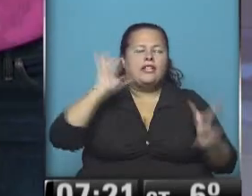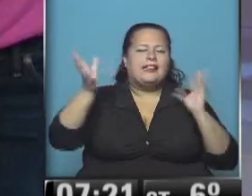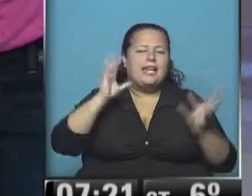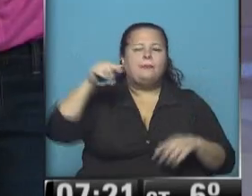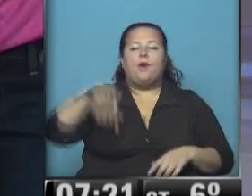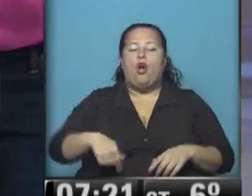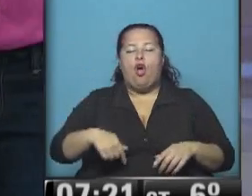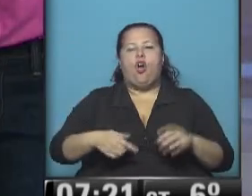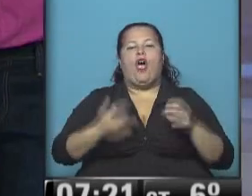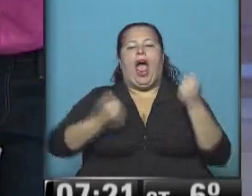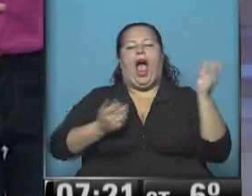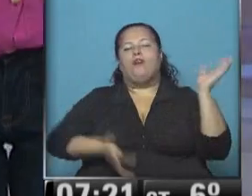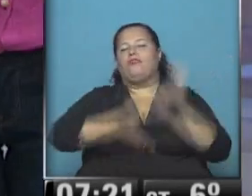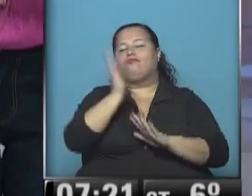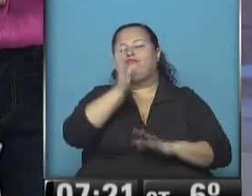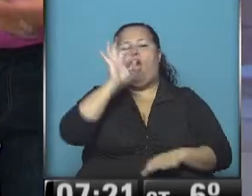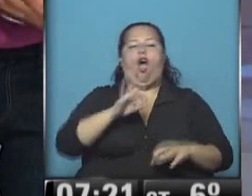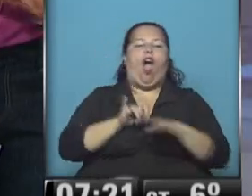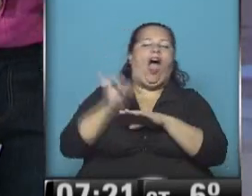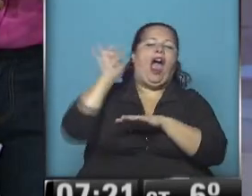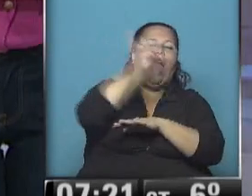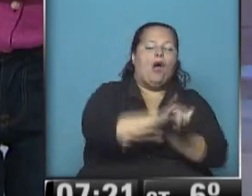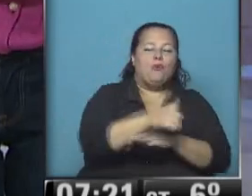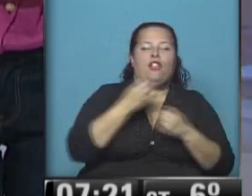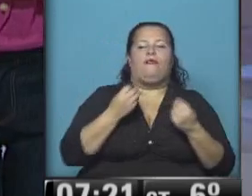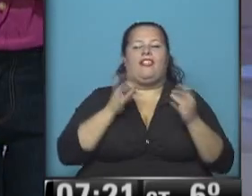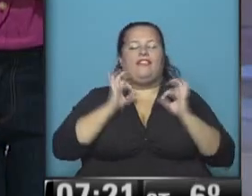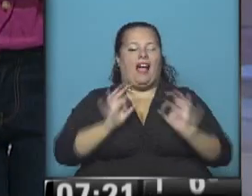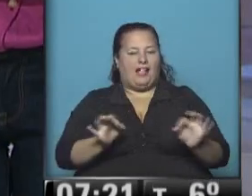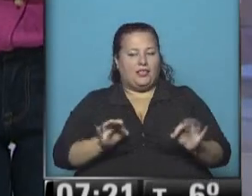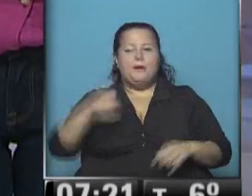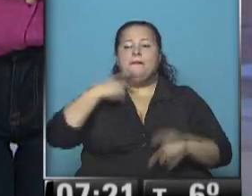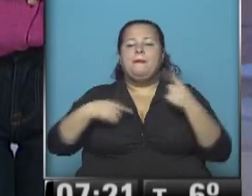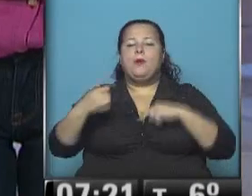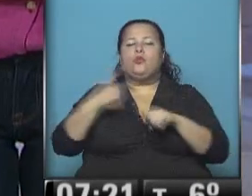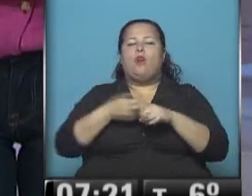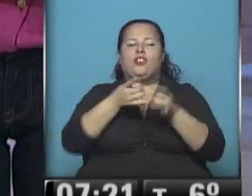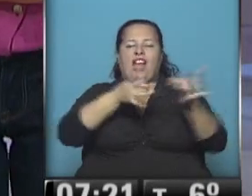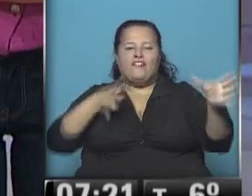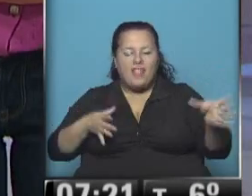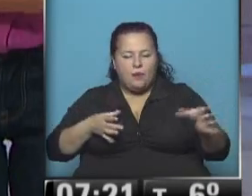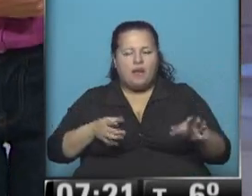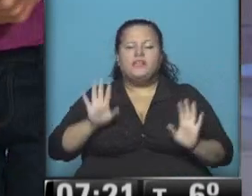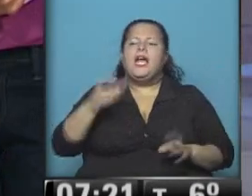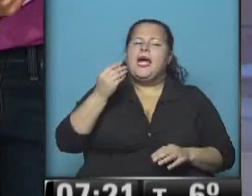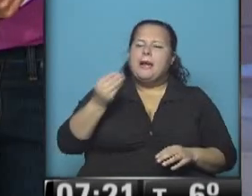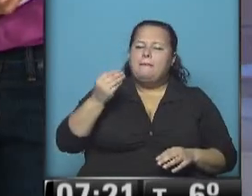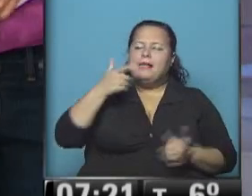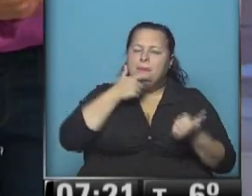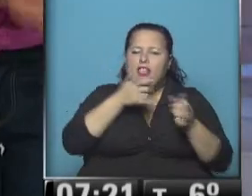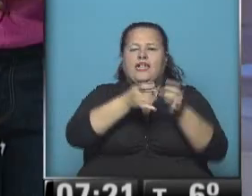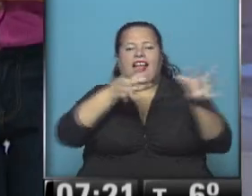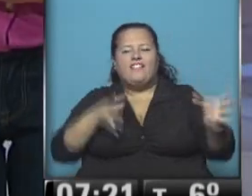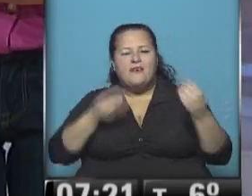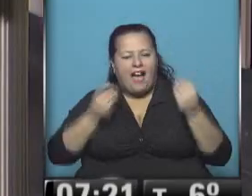quienes hoy agarran el auto o se toman un avión y van a disfrutar las vacaciones? A me preguntaron por Tafí del Valle. A ver, Nadia, ¿qué pasa con Mendoza y